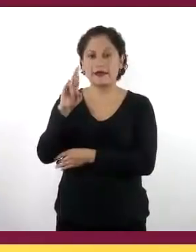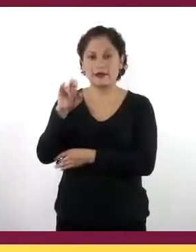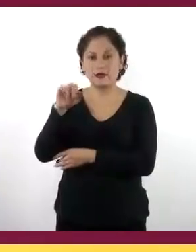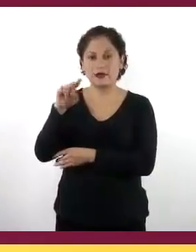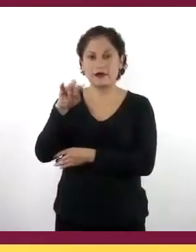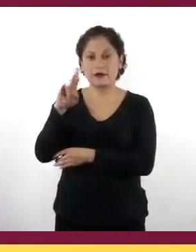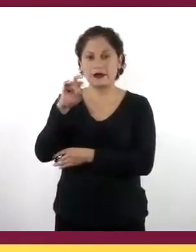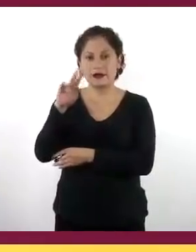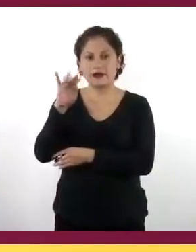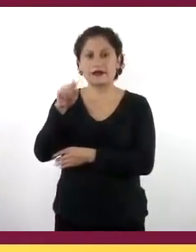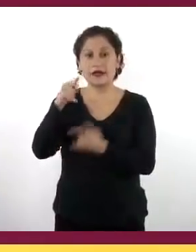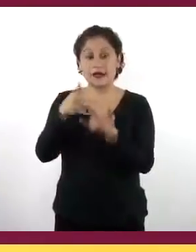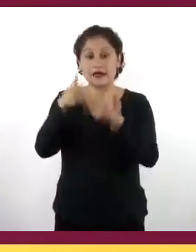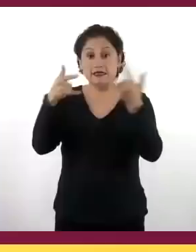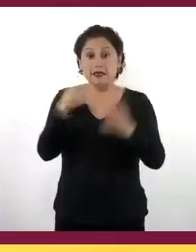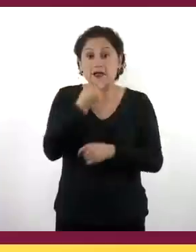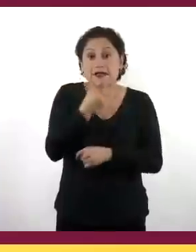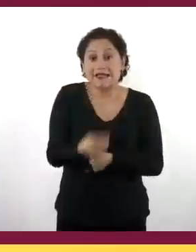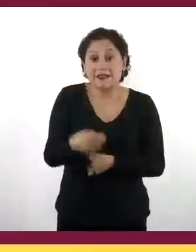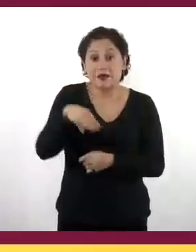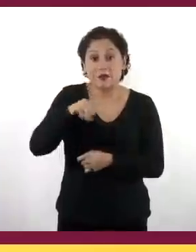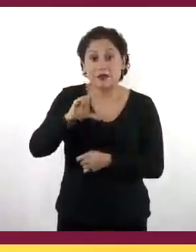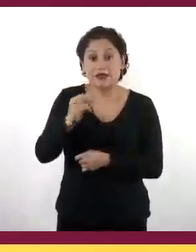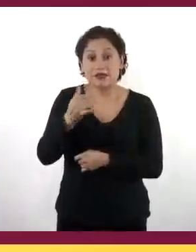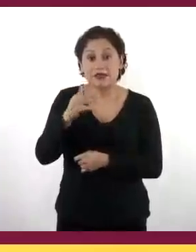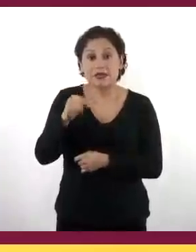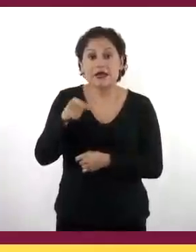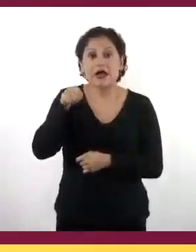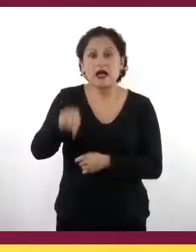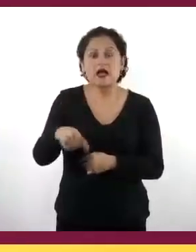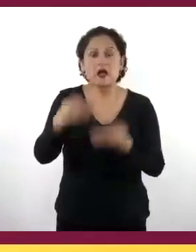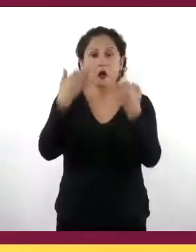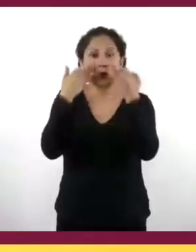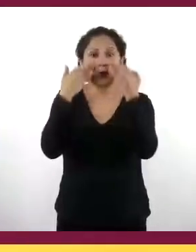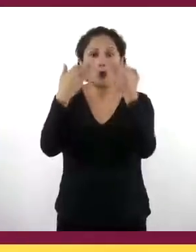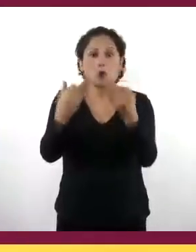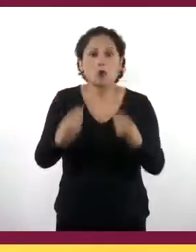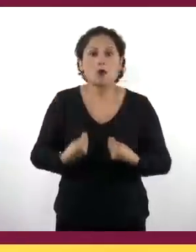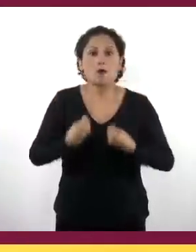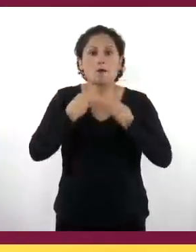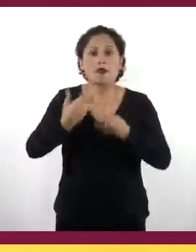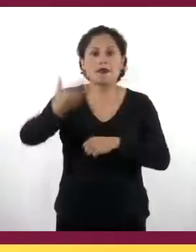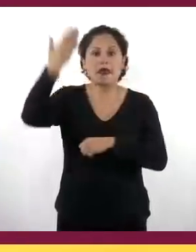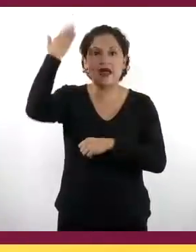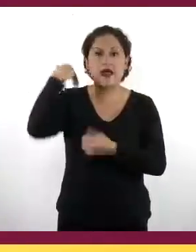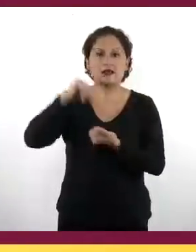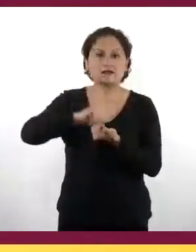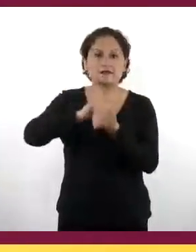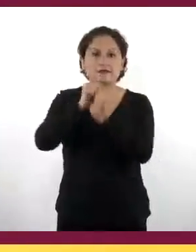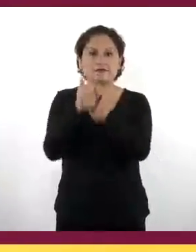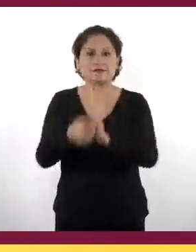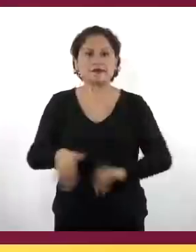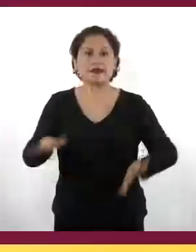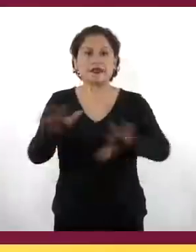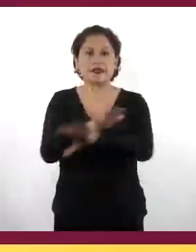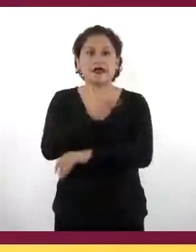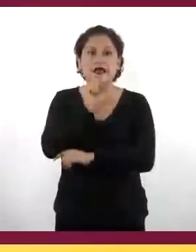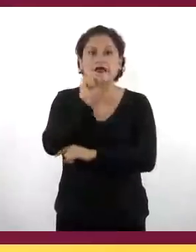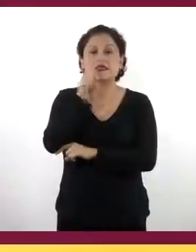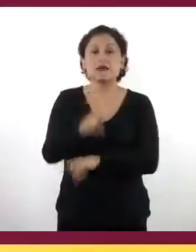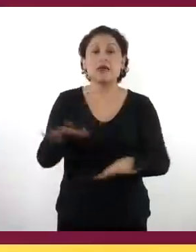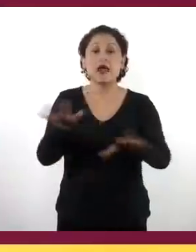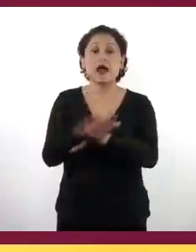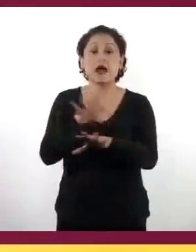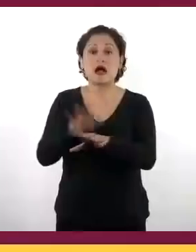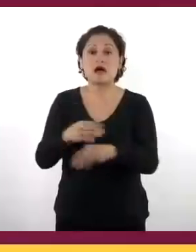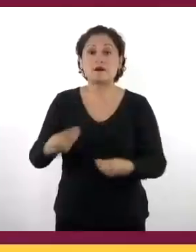niño mexica que vivió el proceso de conquista, así como la forma en que cambió su vida bajo la autoridad de